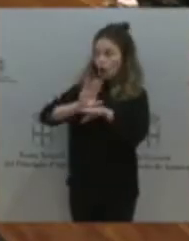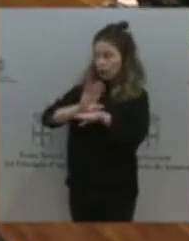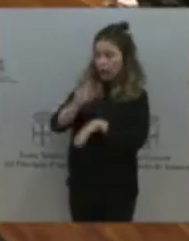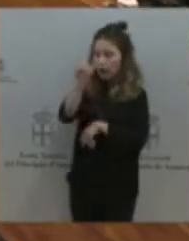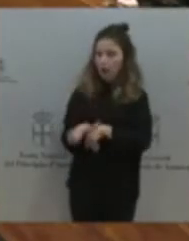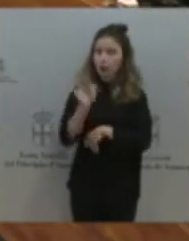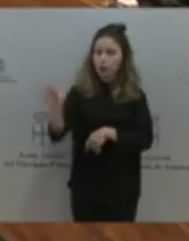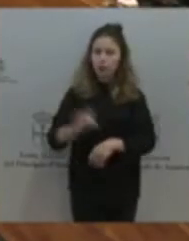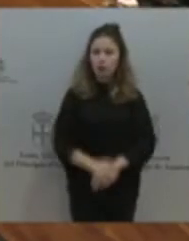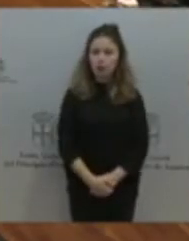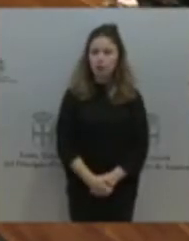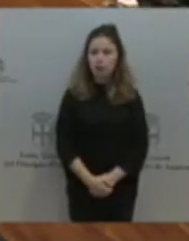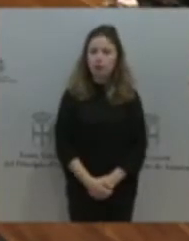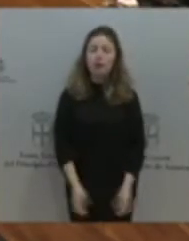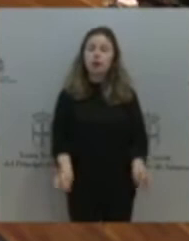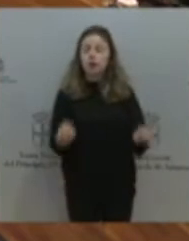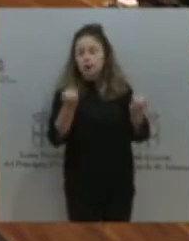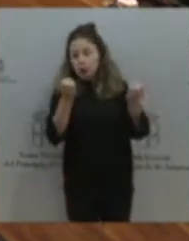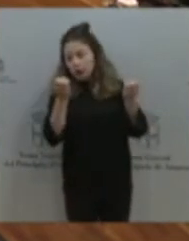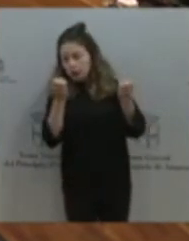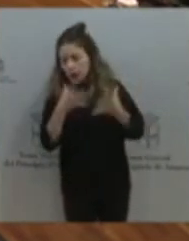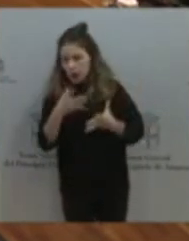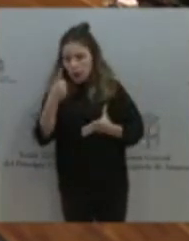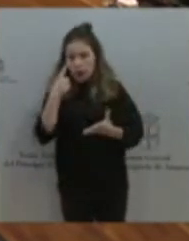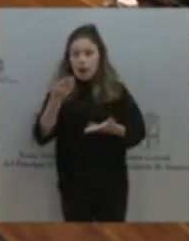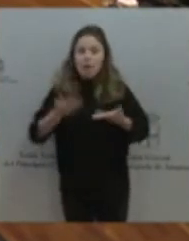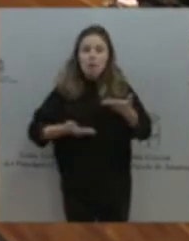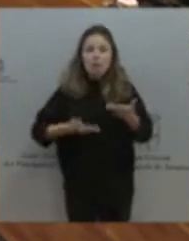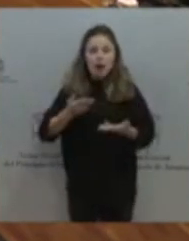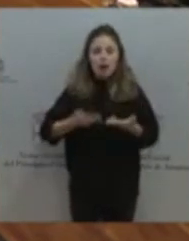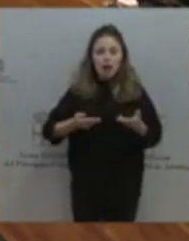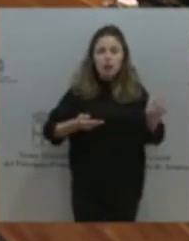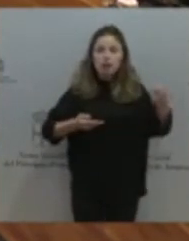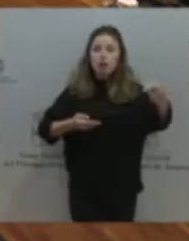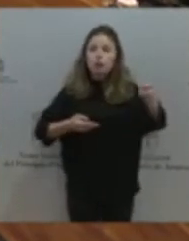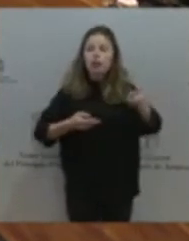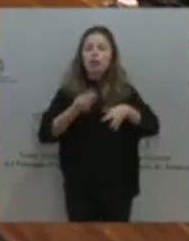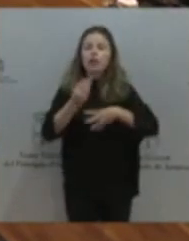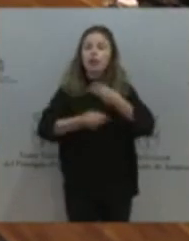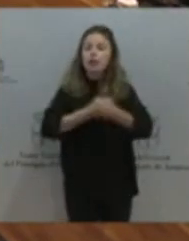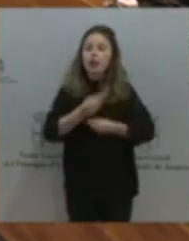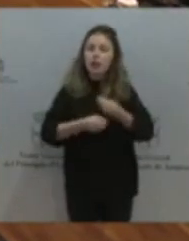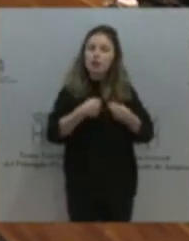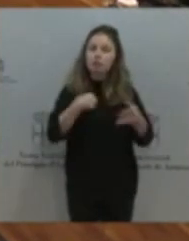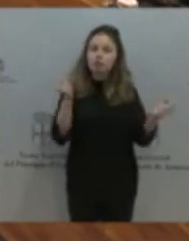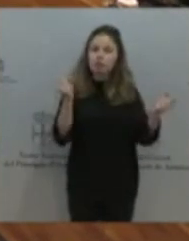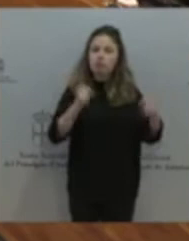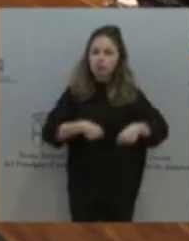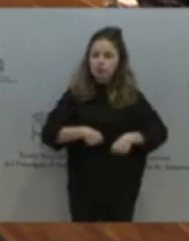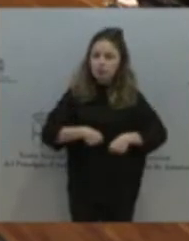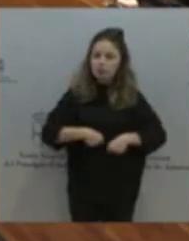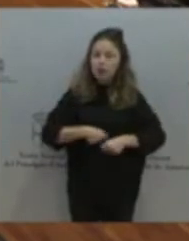que ha hecho, que compartimos, y algunas de las afirmaciones, bueno, pues son alarmantes, si